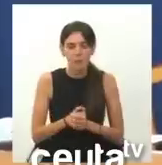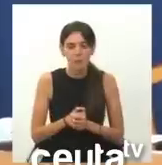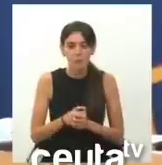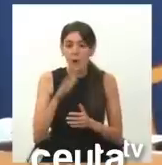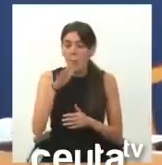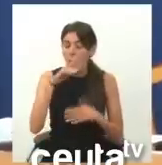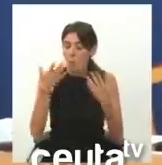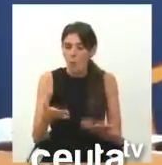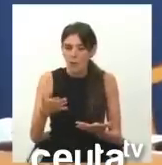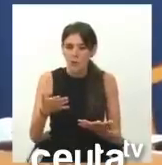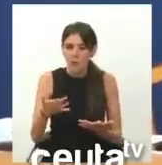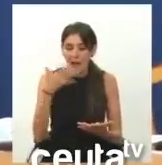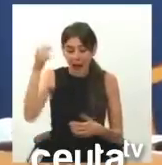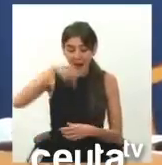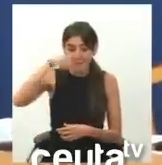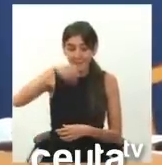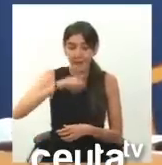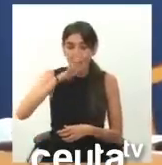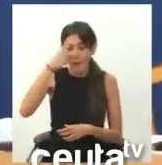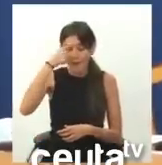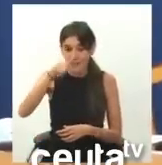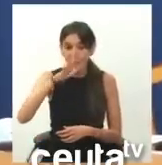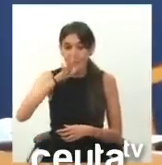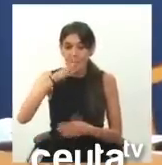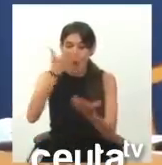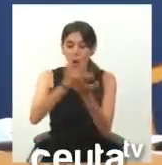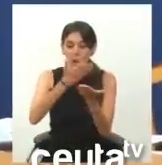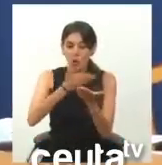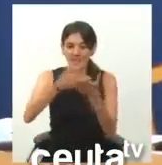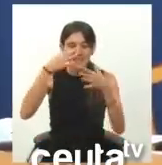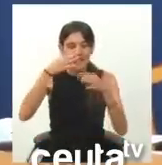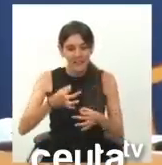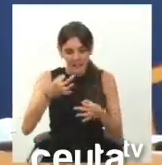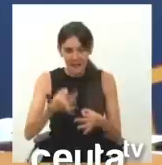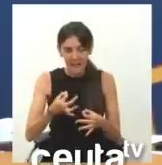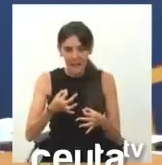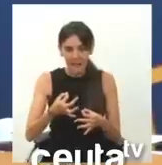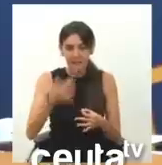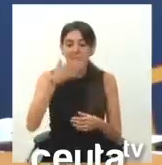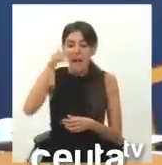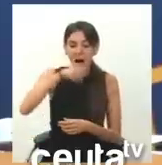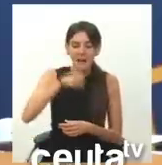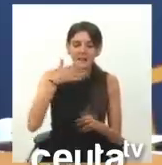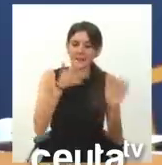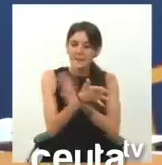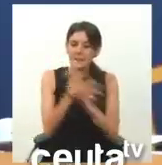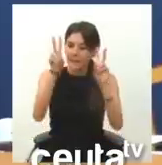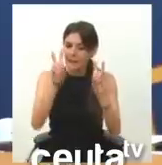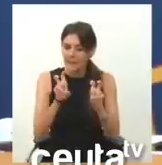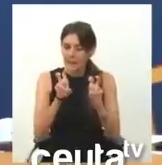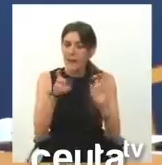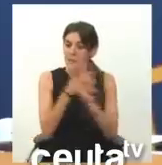Y aquí, simplemente para hacer, para constatar la realidad, aquí se vino a hablar del asunto